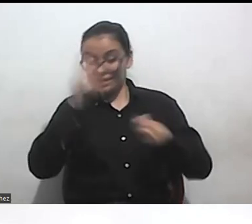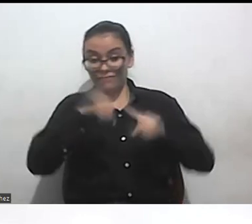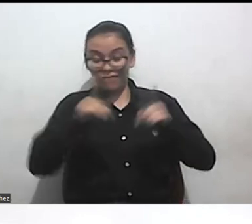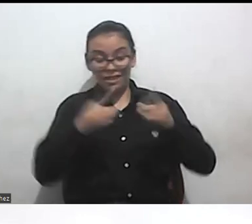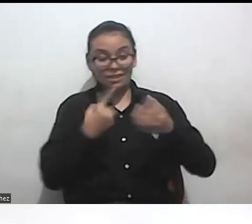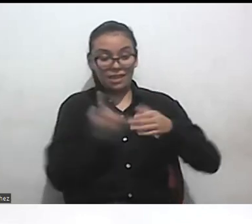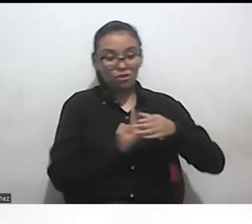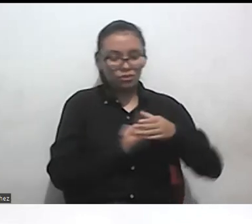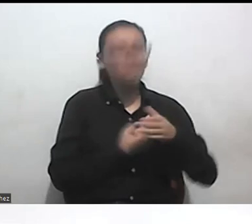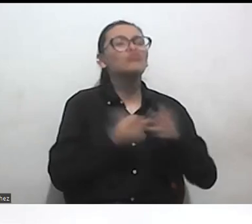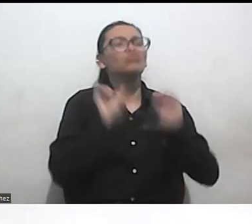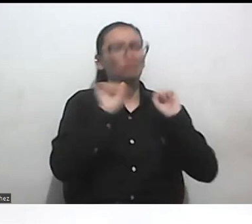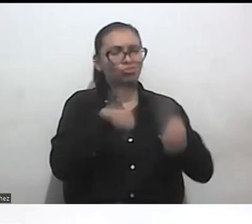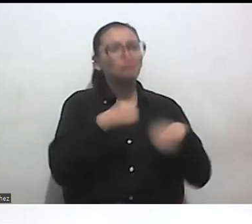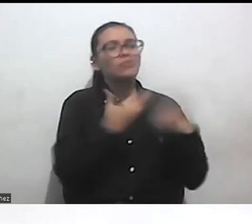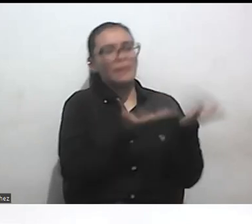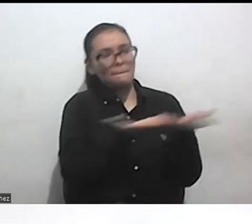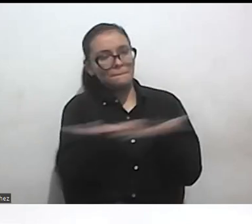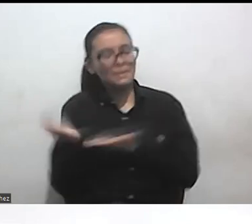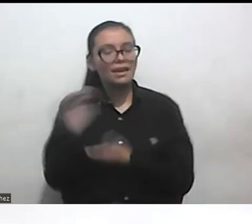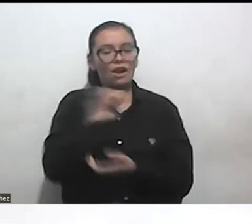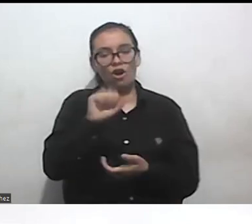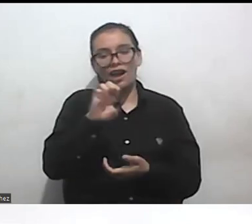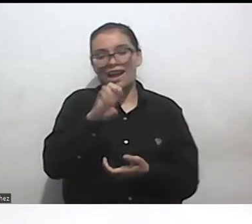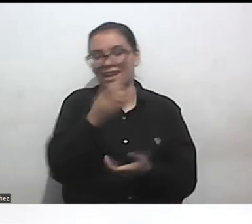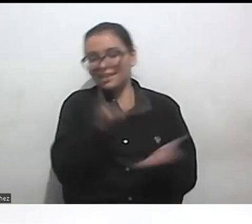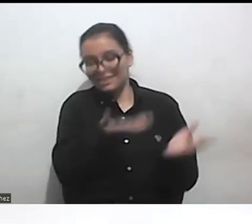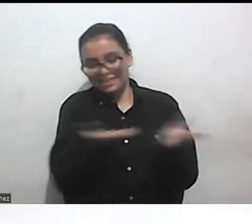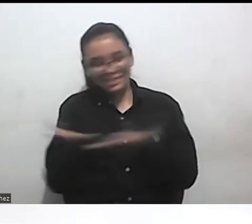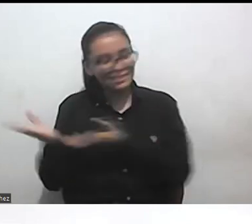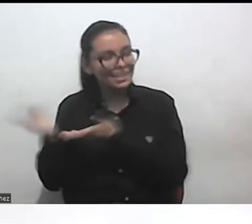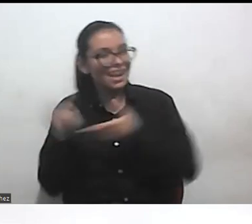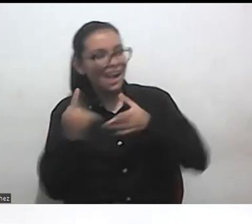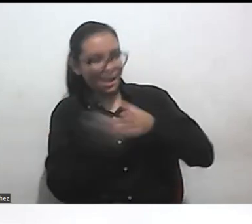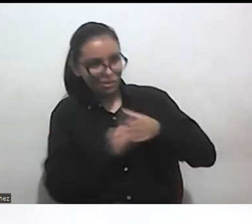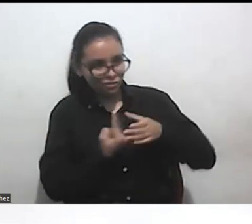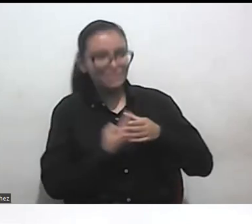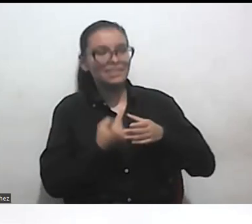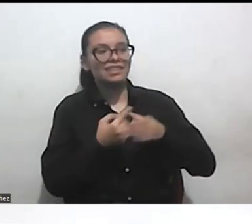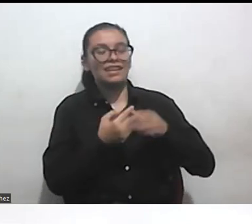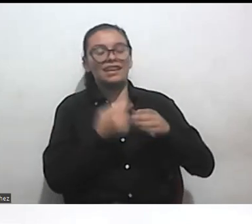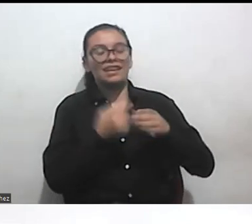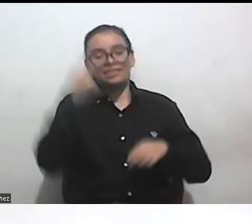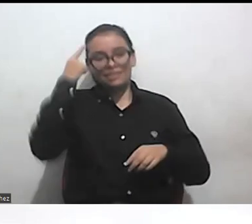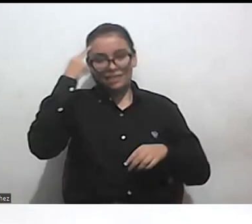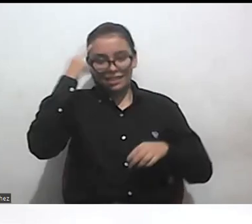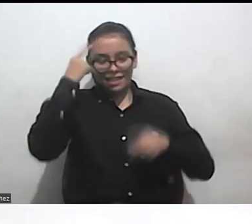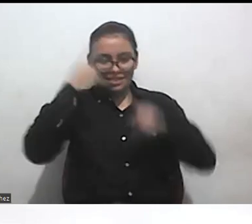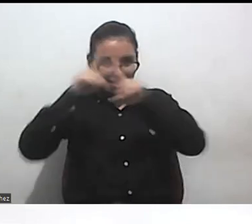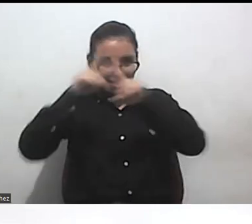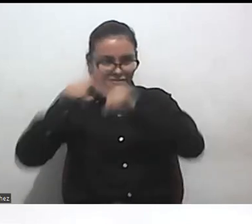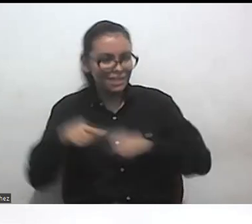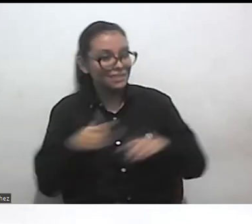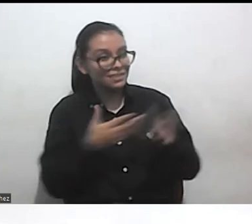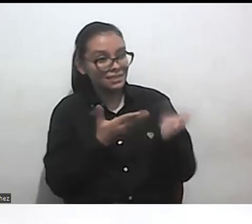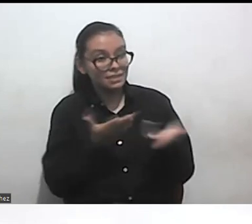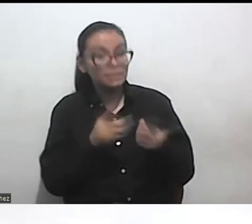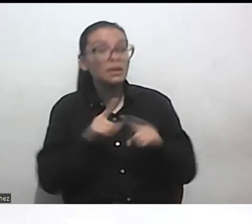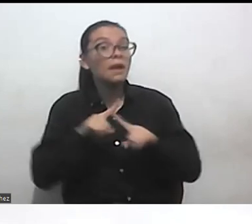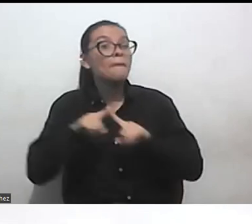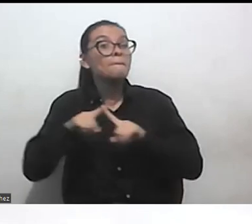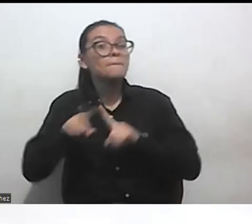bienvenides bienvenidas las compas autistas neurodivergentes que bueno pero otra cosa es